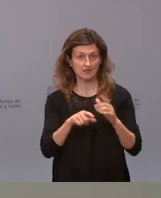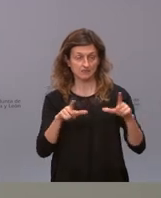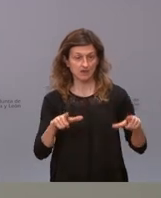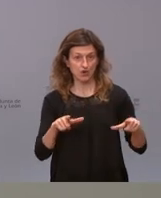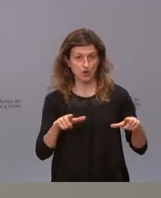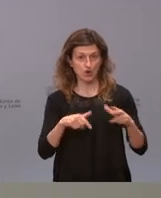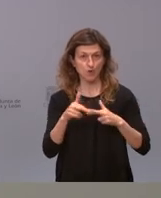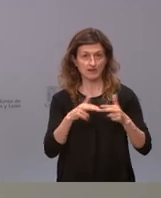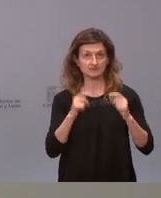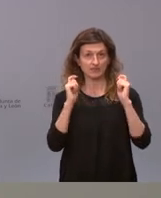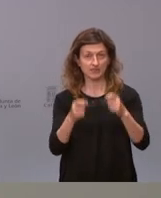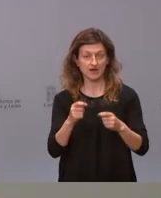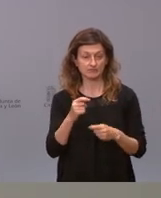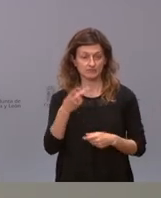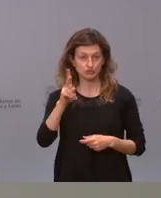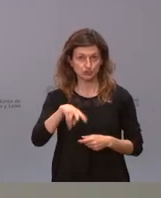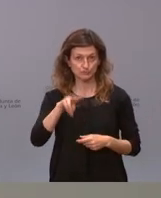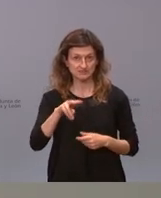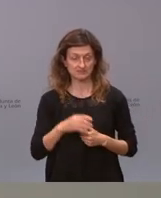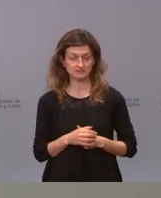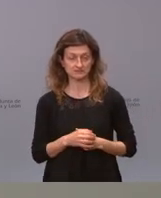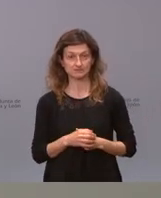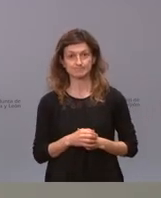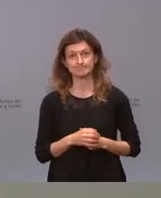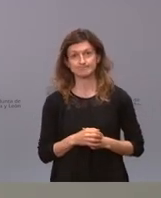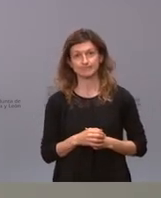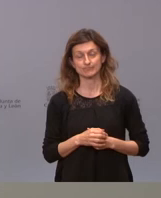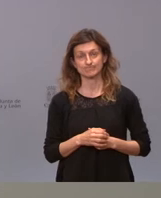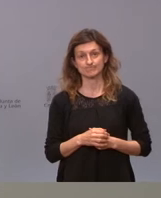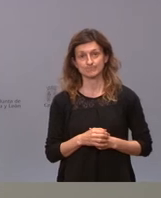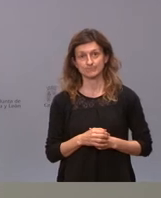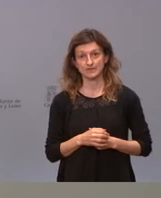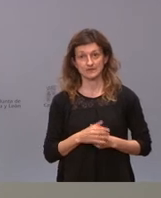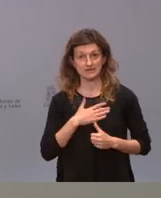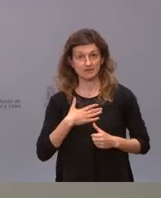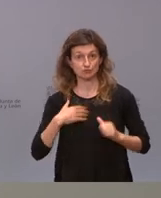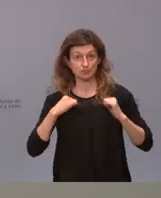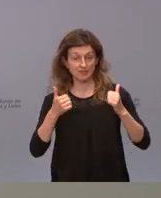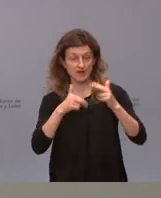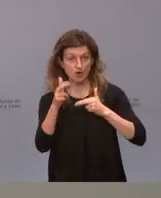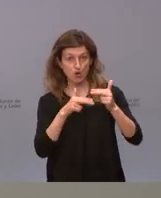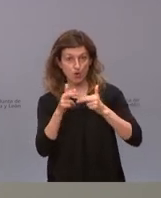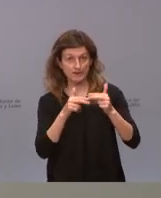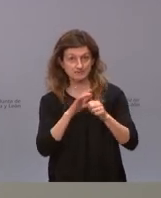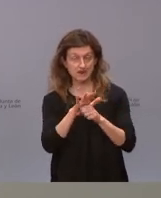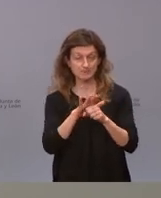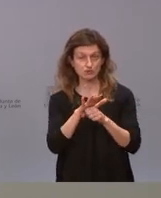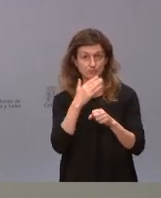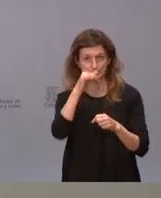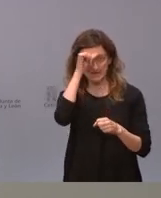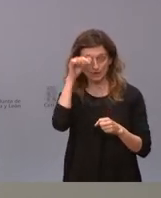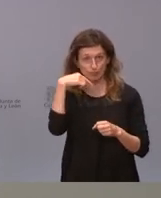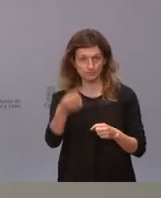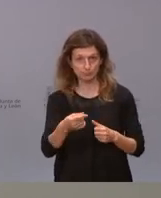adjudicación en torno a dos meses y pico de manera que esperemos empezar las obras en el ámbito de nada más terminar el verano